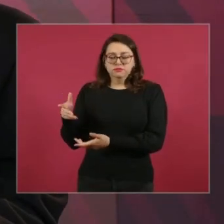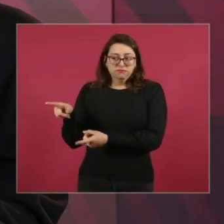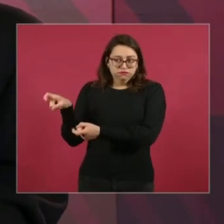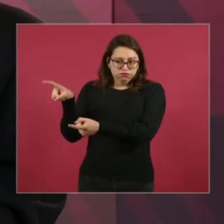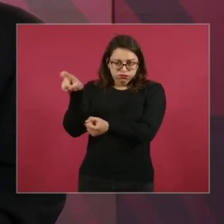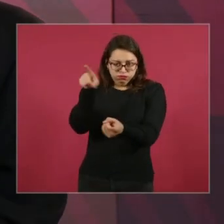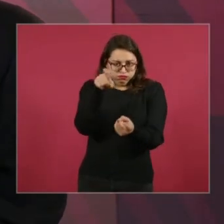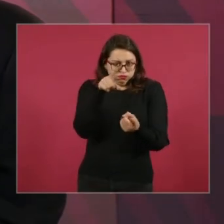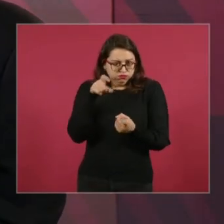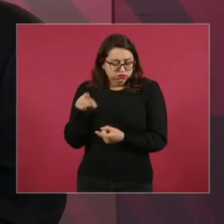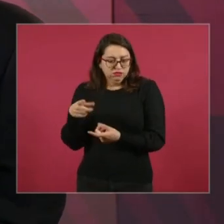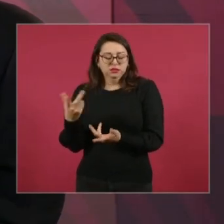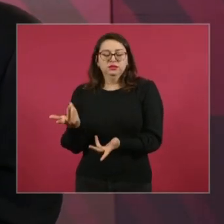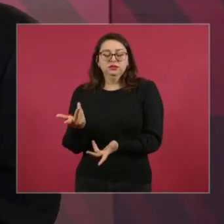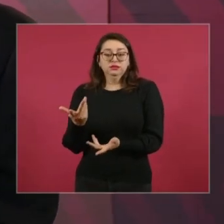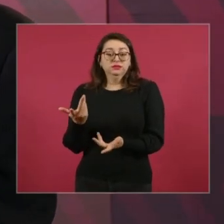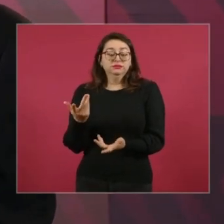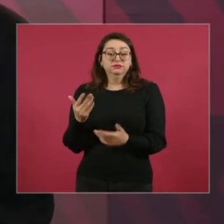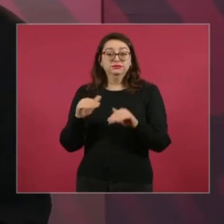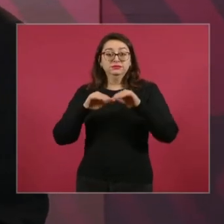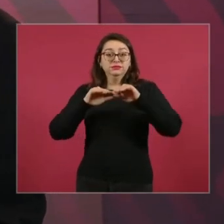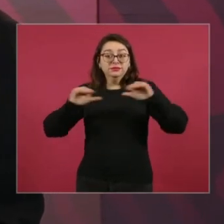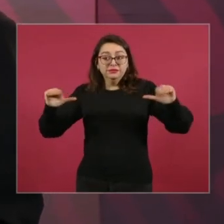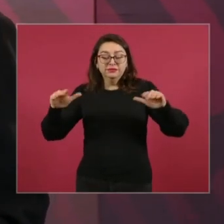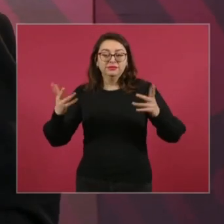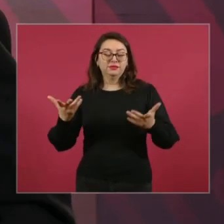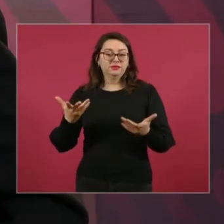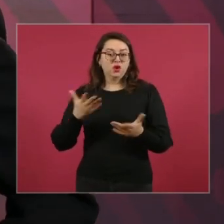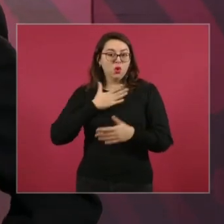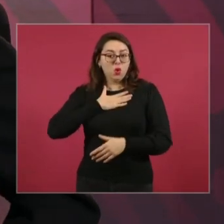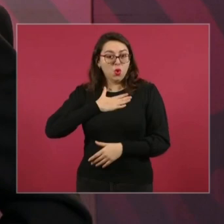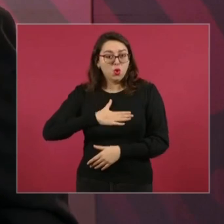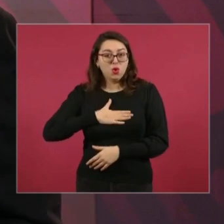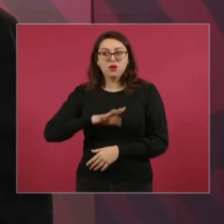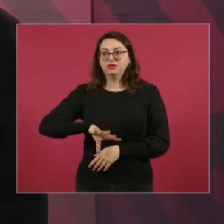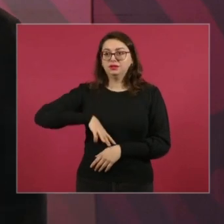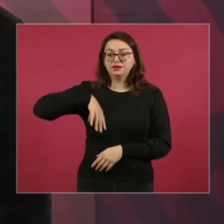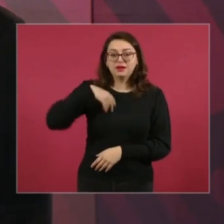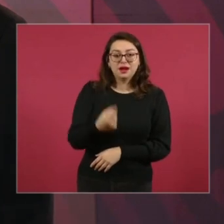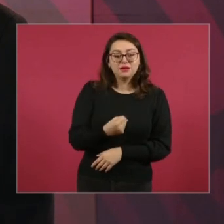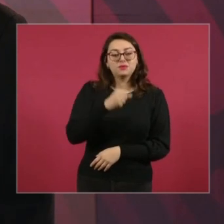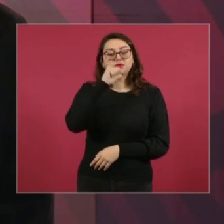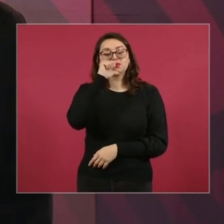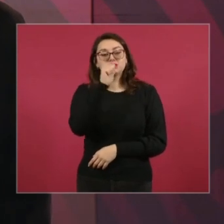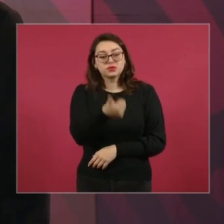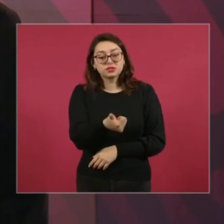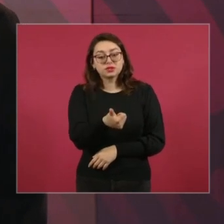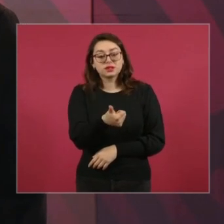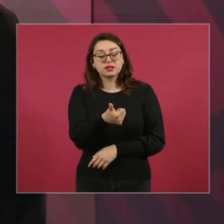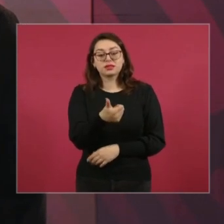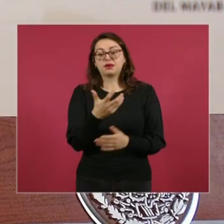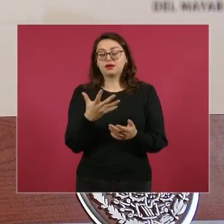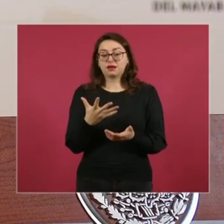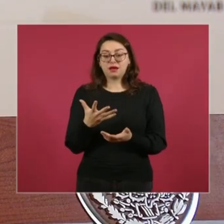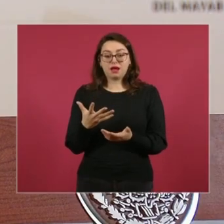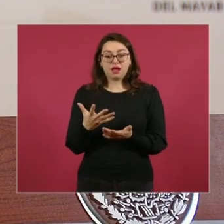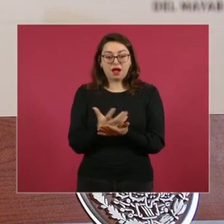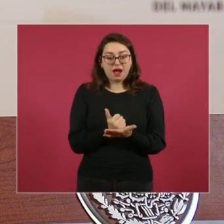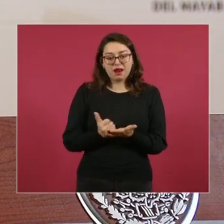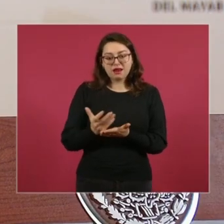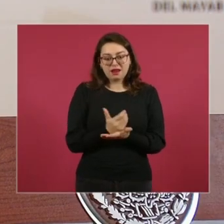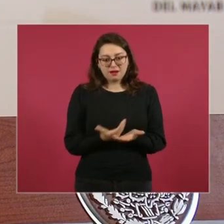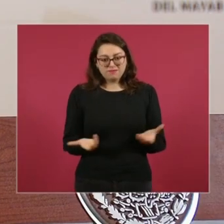pero que no se abuse, que no haya ganancias excesivas,